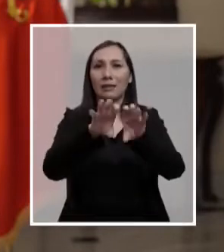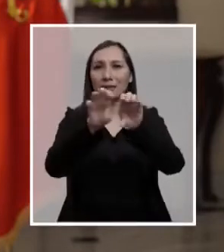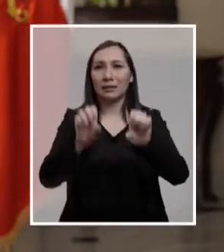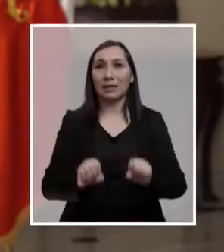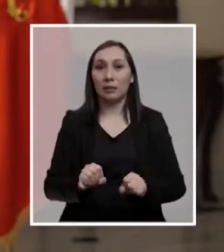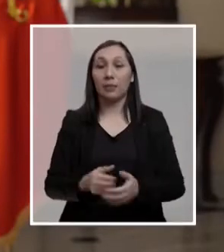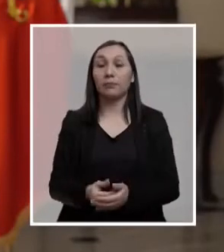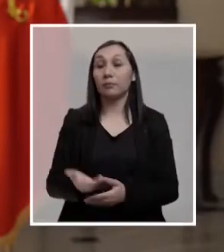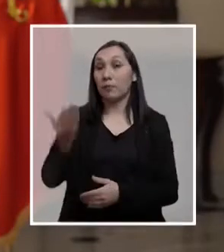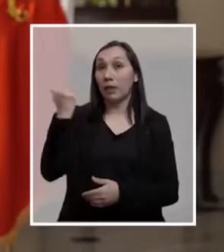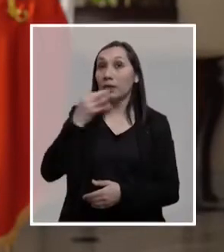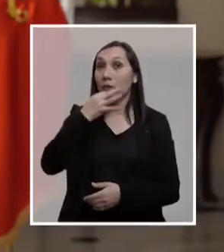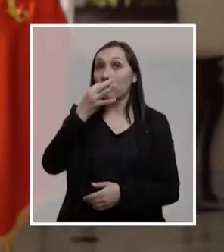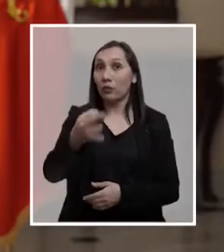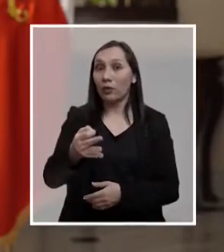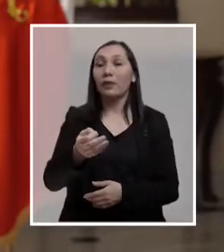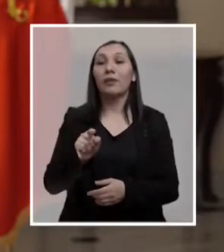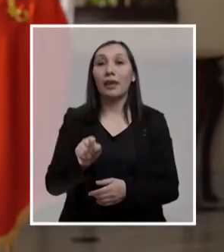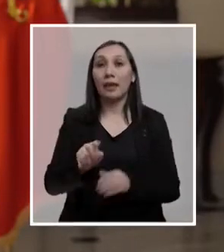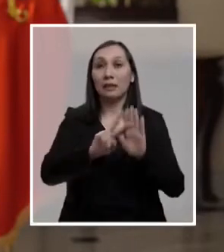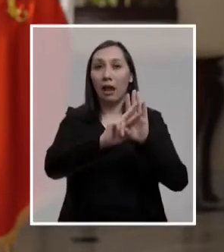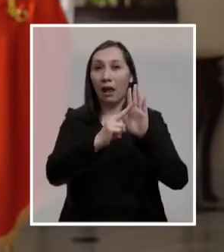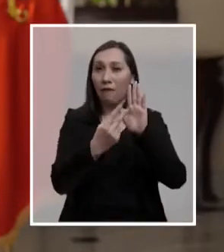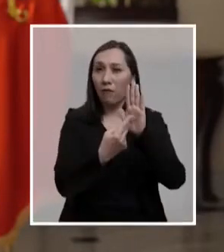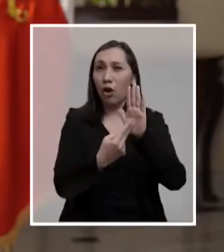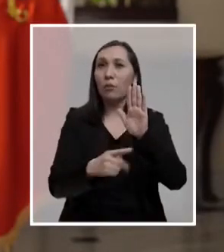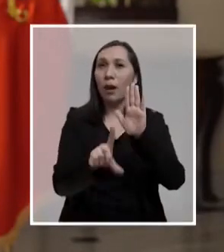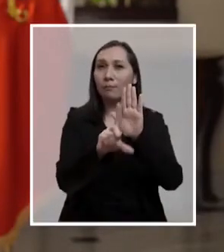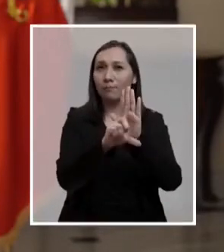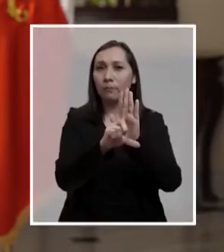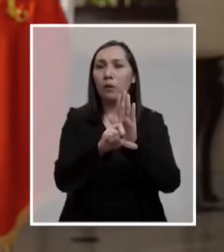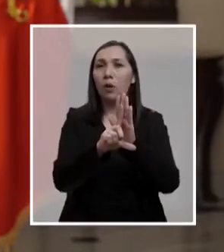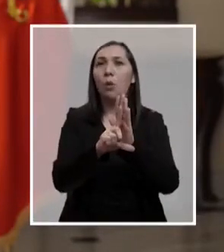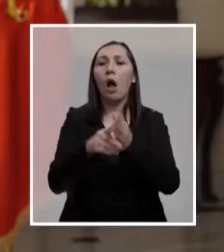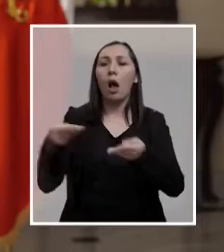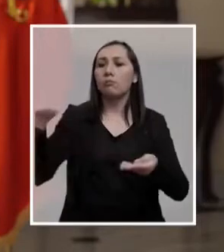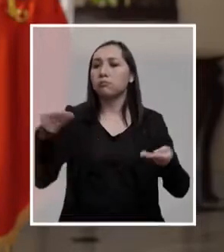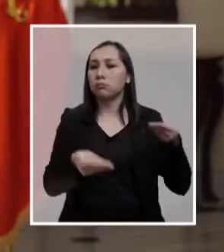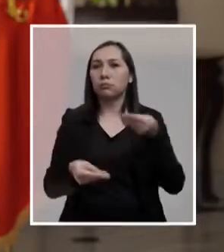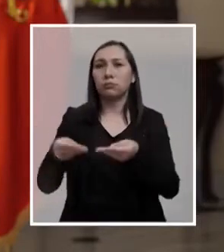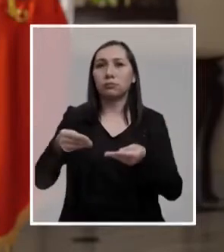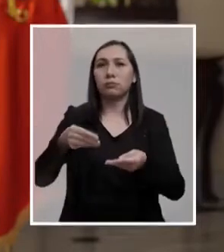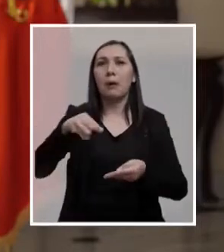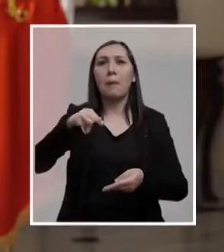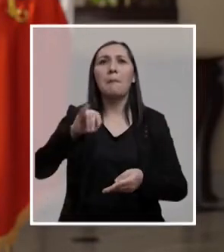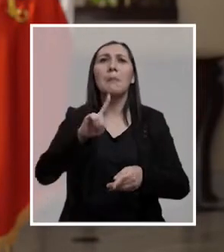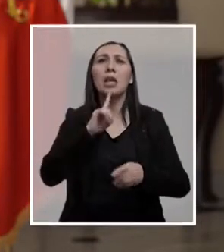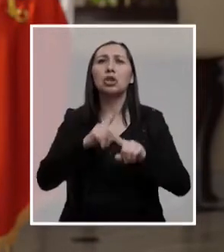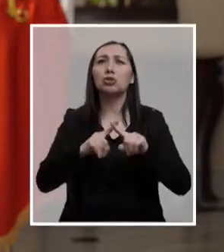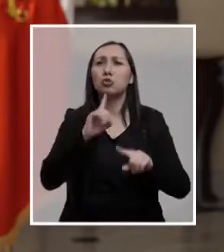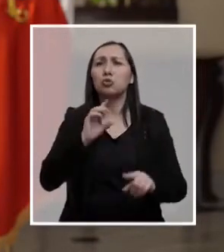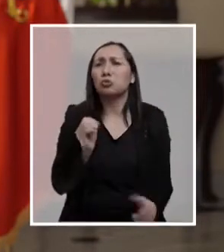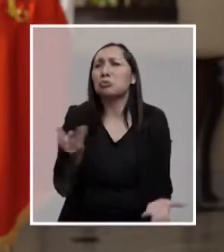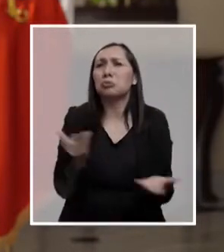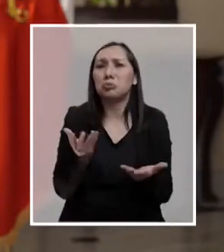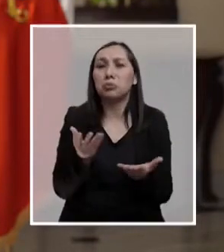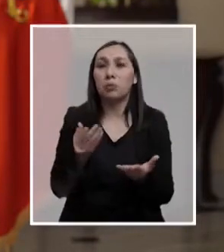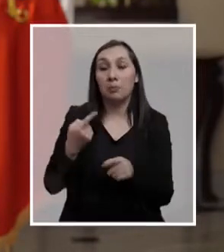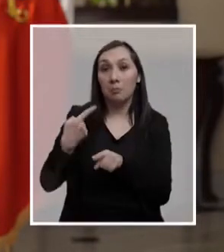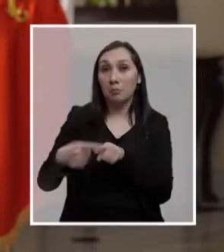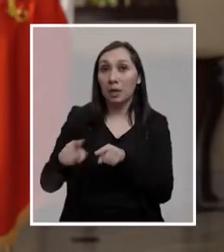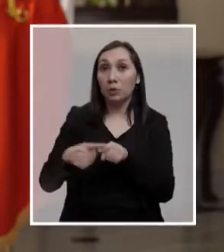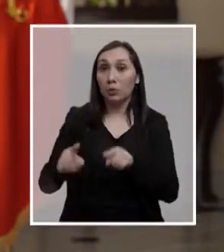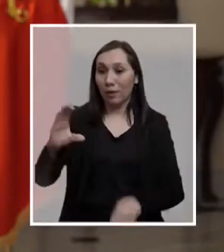Como he señalado anteriormente, esta reforma establece un sistema contributivo mixto. Esto es, que el monto